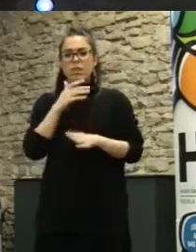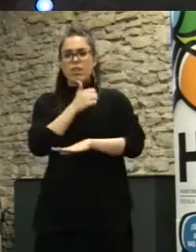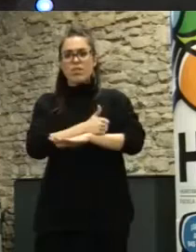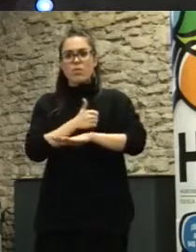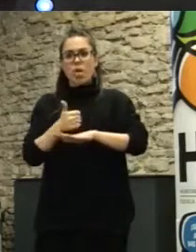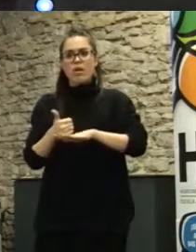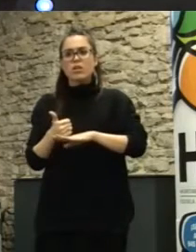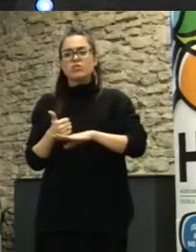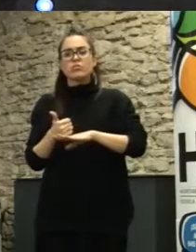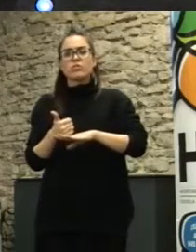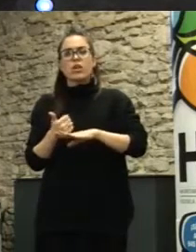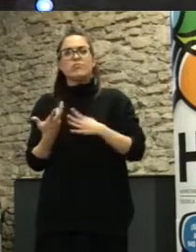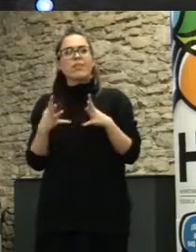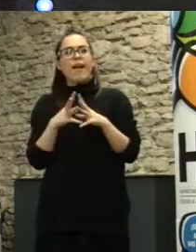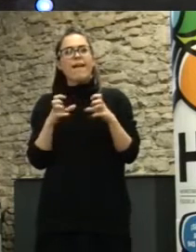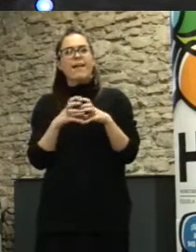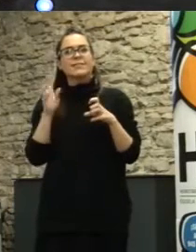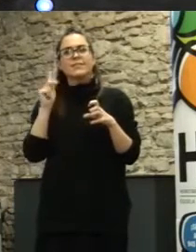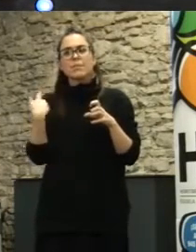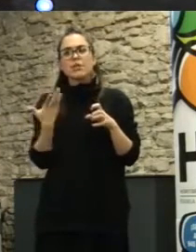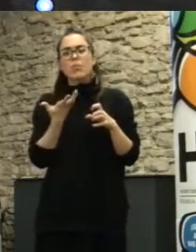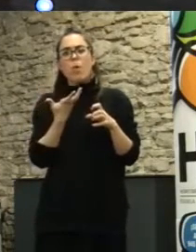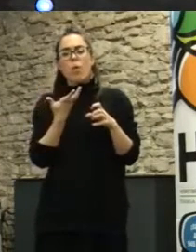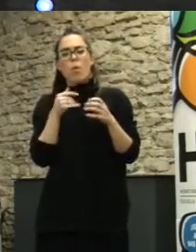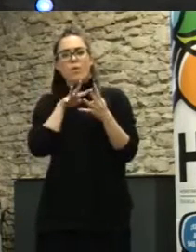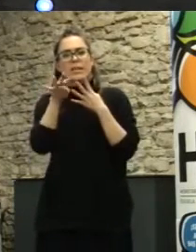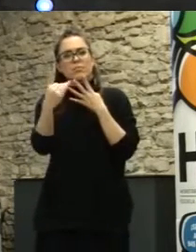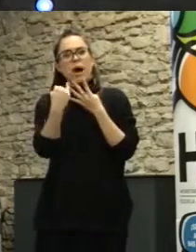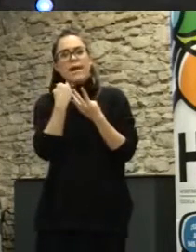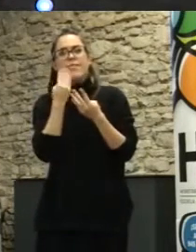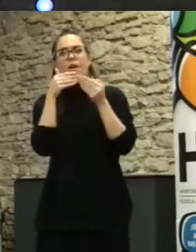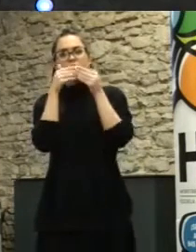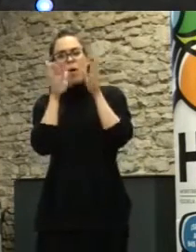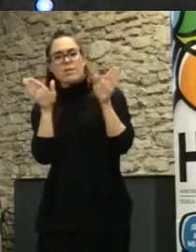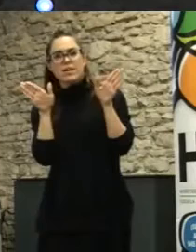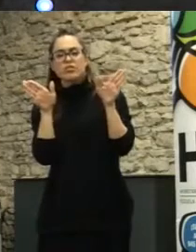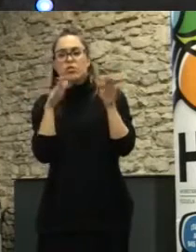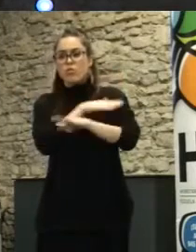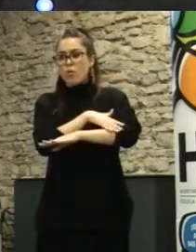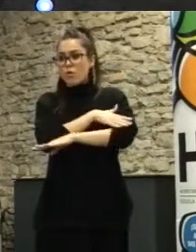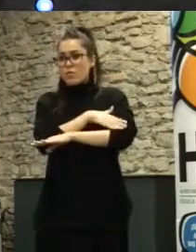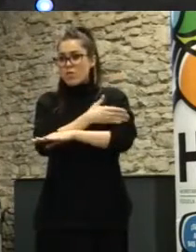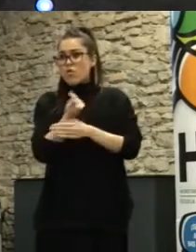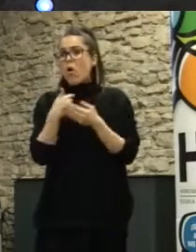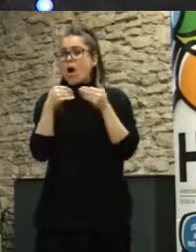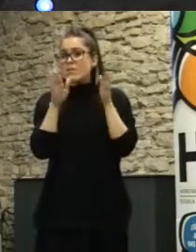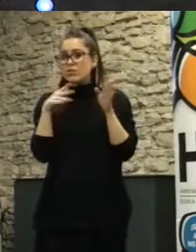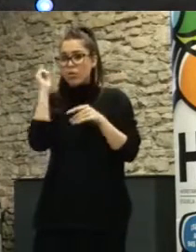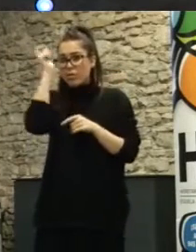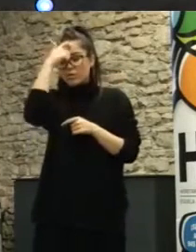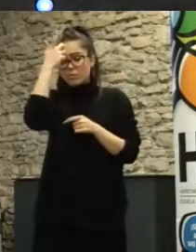los gobiernos, por la transparencia, por mejorar la administración, algunos paradigmas como el del gobierno abierto, que no sé si conocéis. Hay